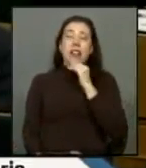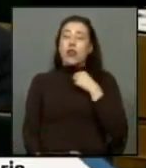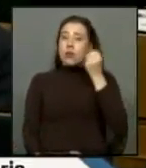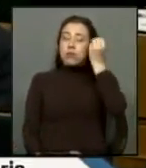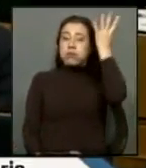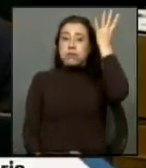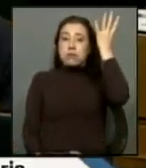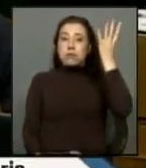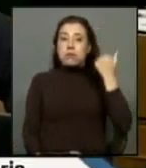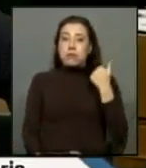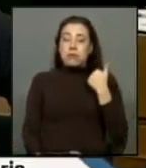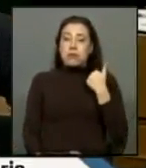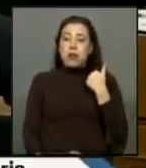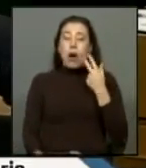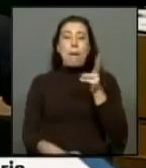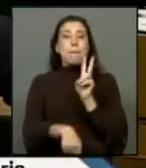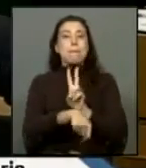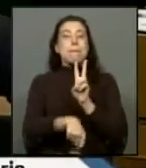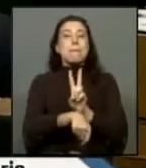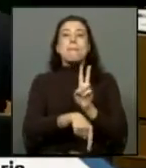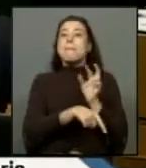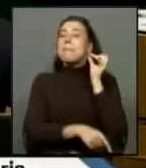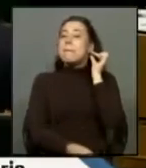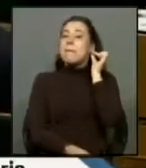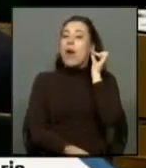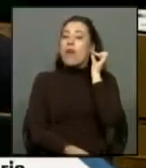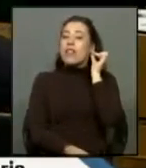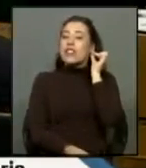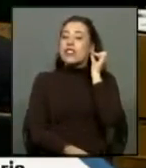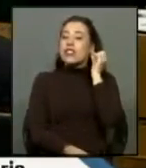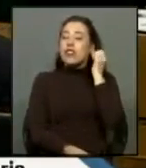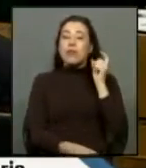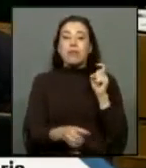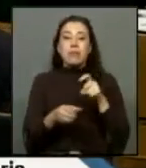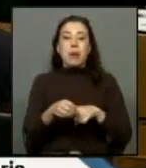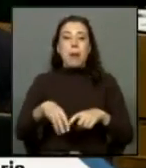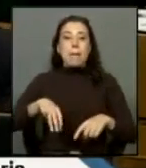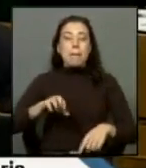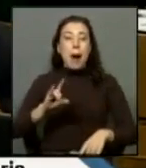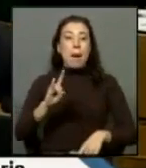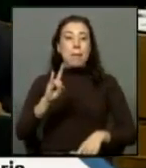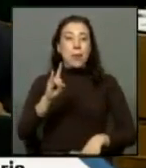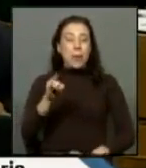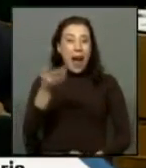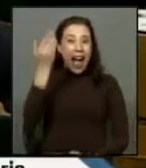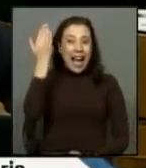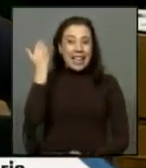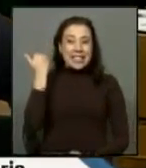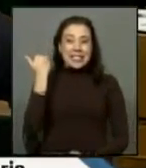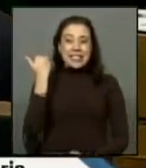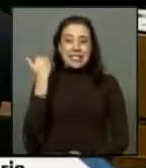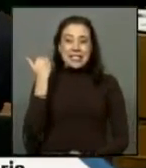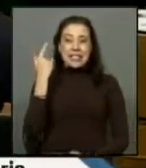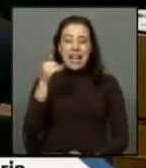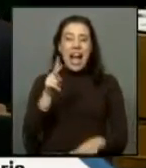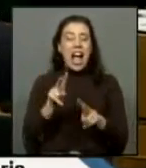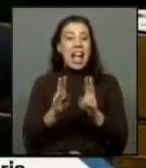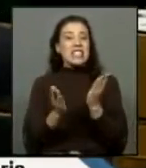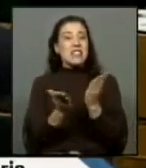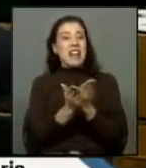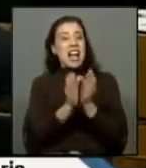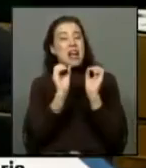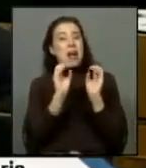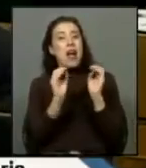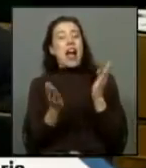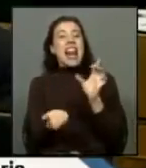memoria una profesora militante del Mapu en esa época haciendo clase en el